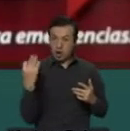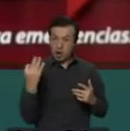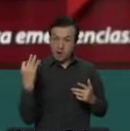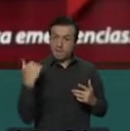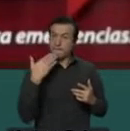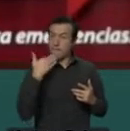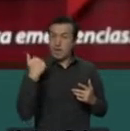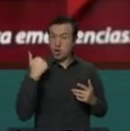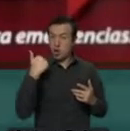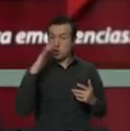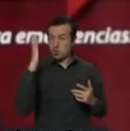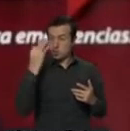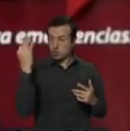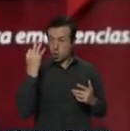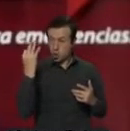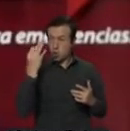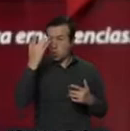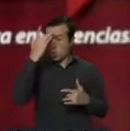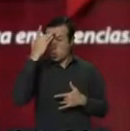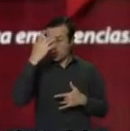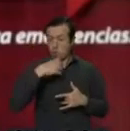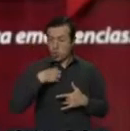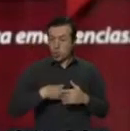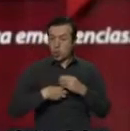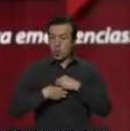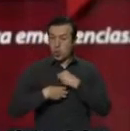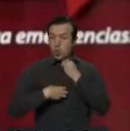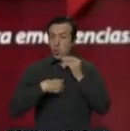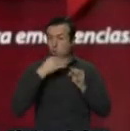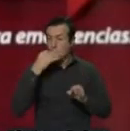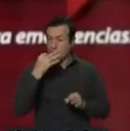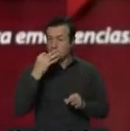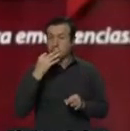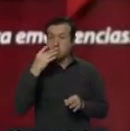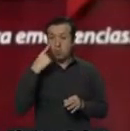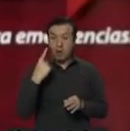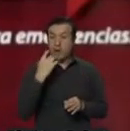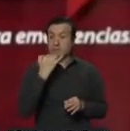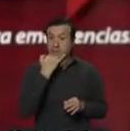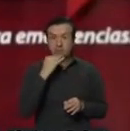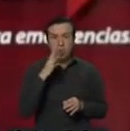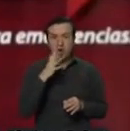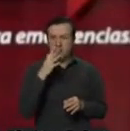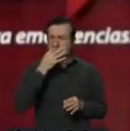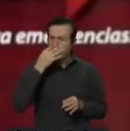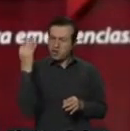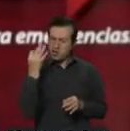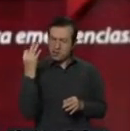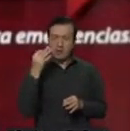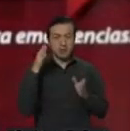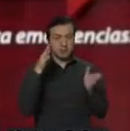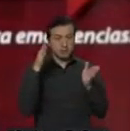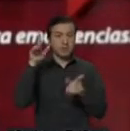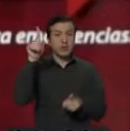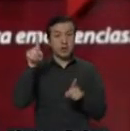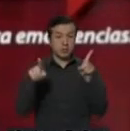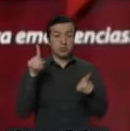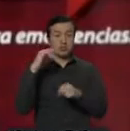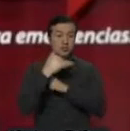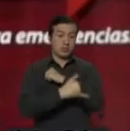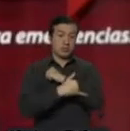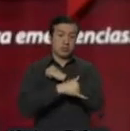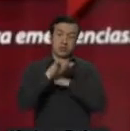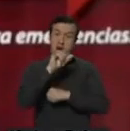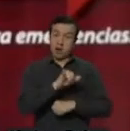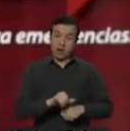más fiables. Las pruebas inequívocas, las pruebas diagnósticas para este caso. Lo están haciendo algunos otros países así.